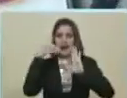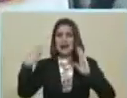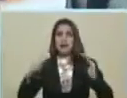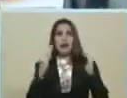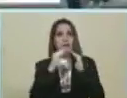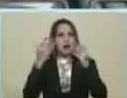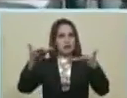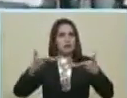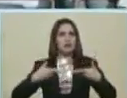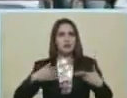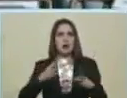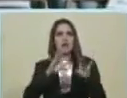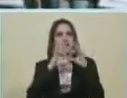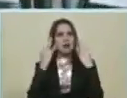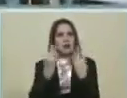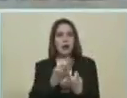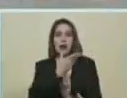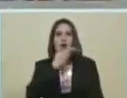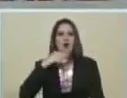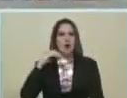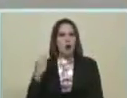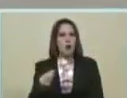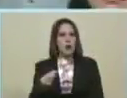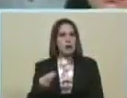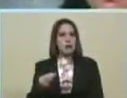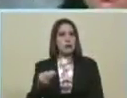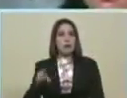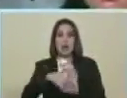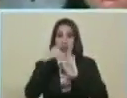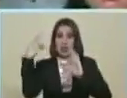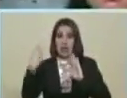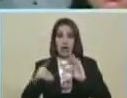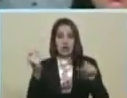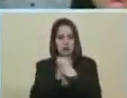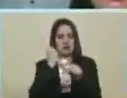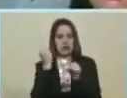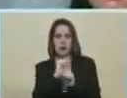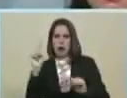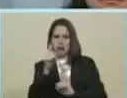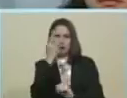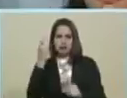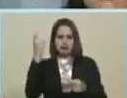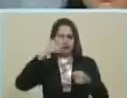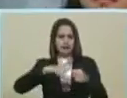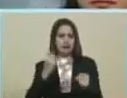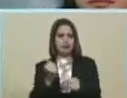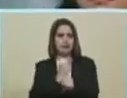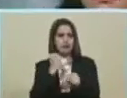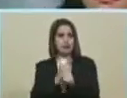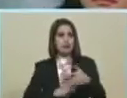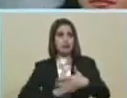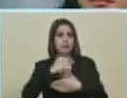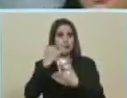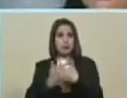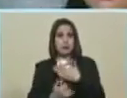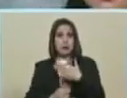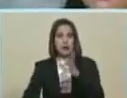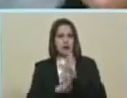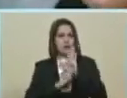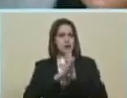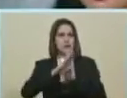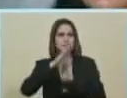vivienda A la familia Joven El derecho Al trabajo Con el plan Chamba Juvenil El derecho A seguir